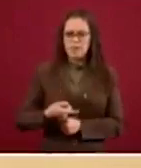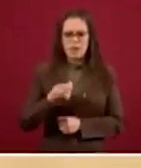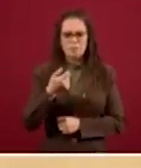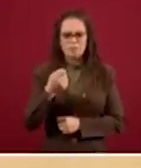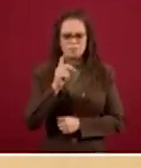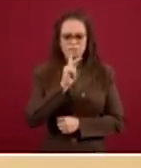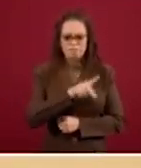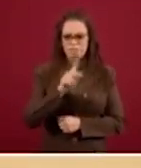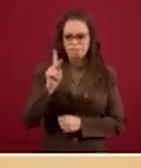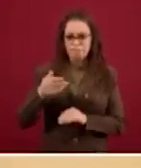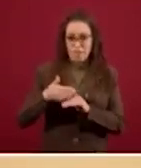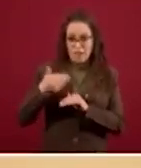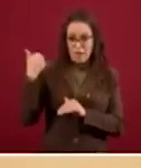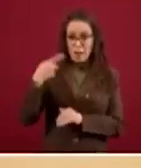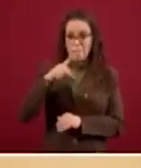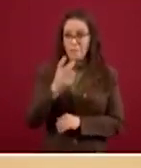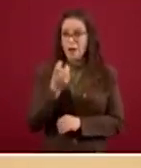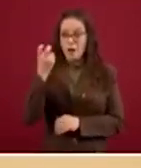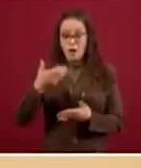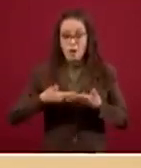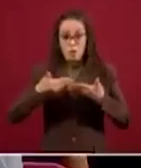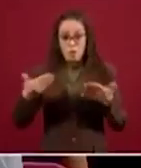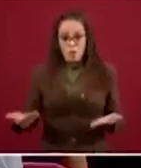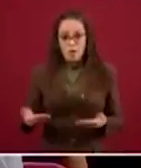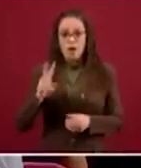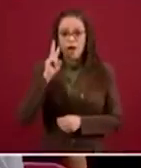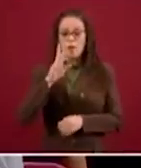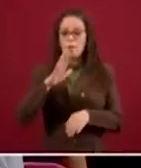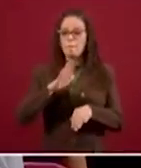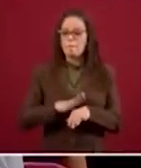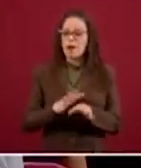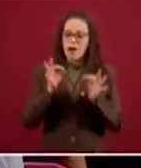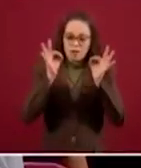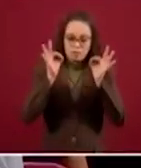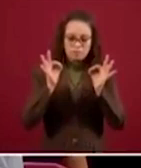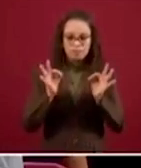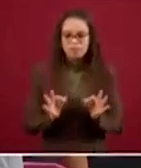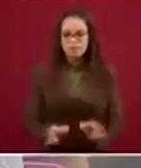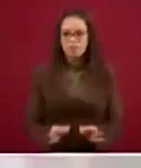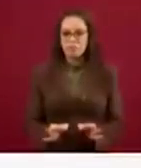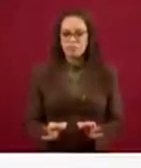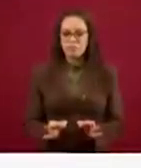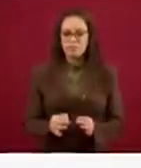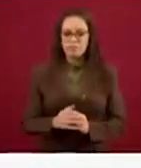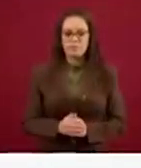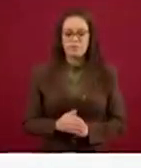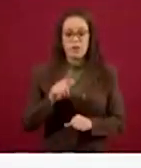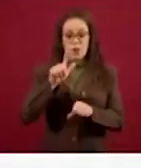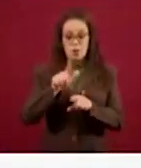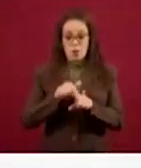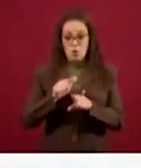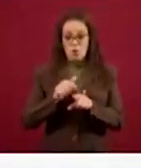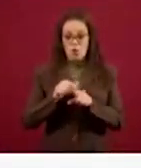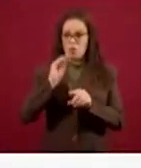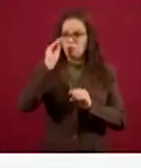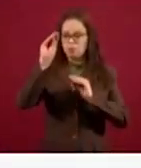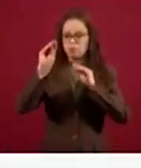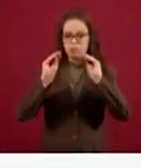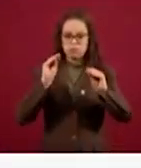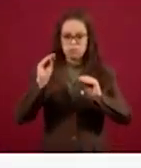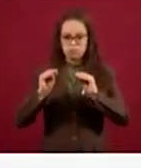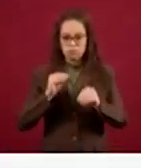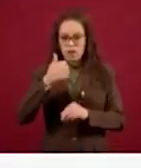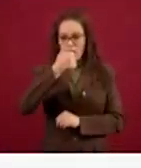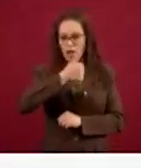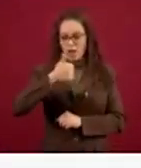al anterior, solamente que en este la comparación es más real, ya que los colores que se asignan para cada una de las